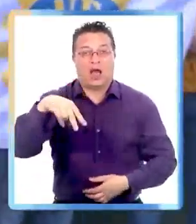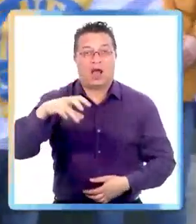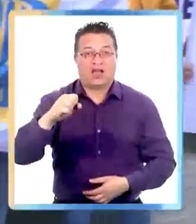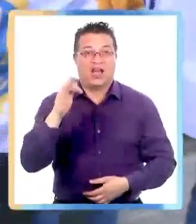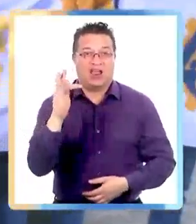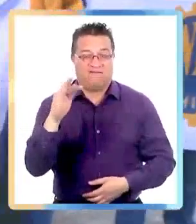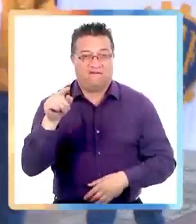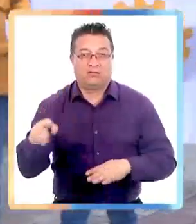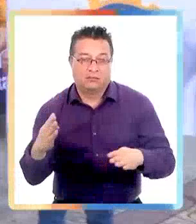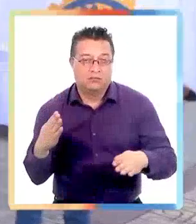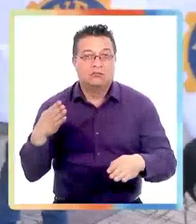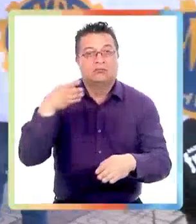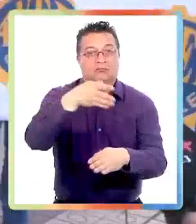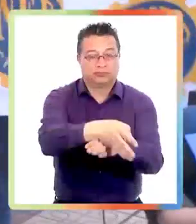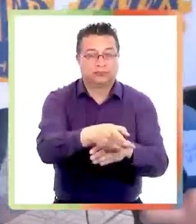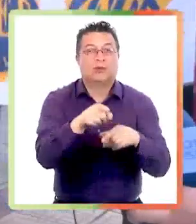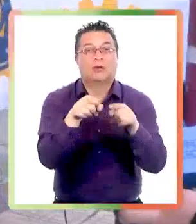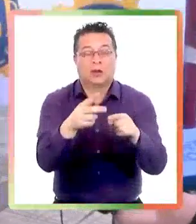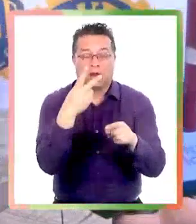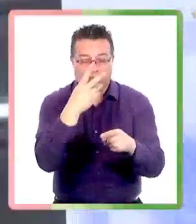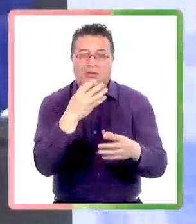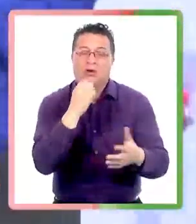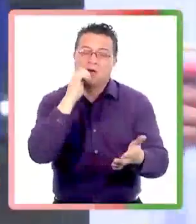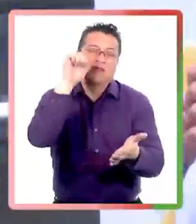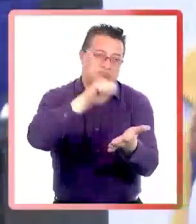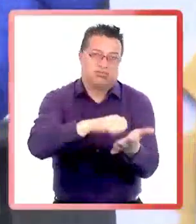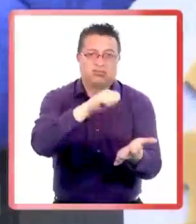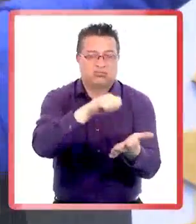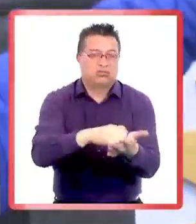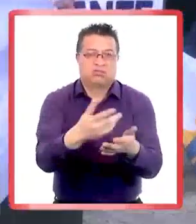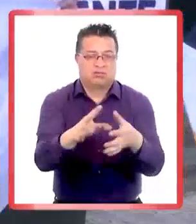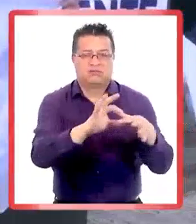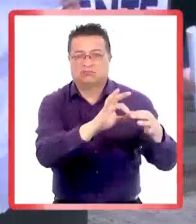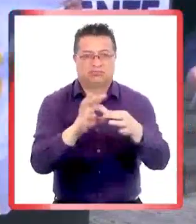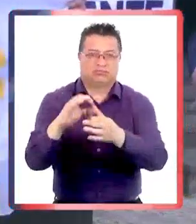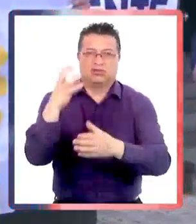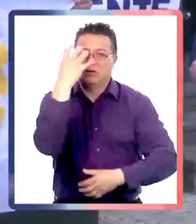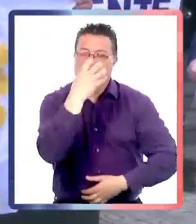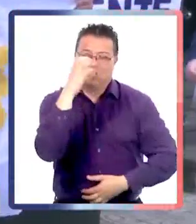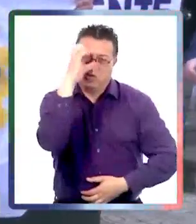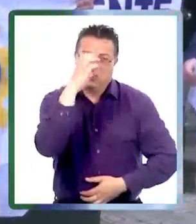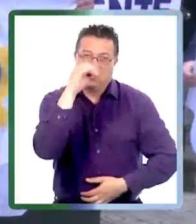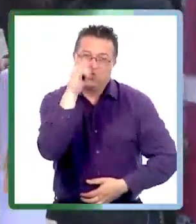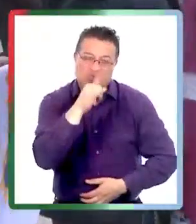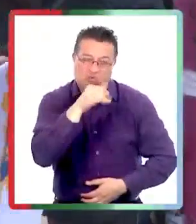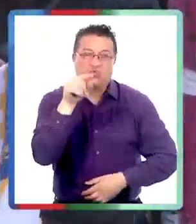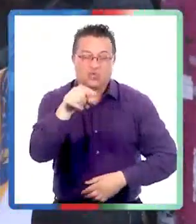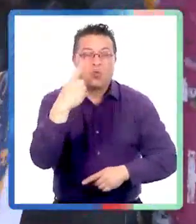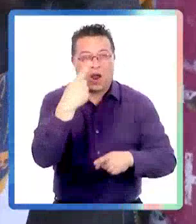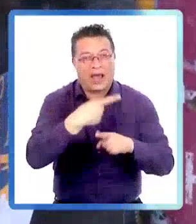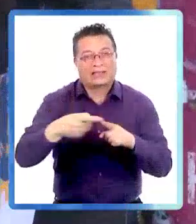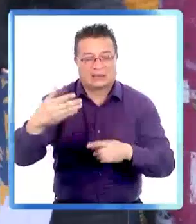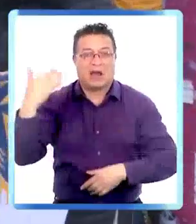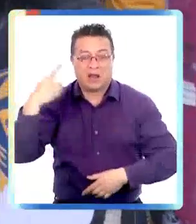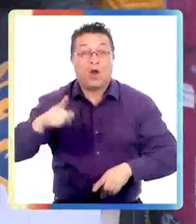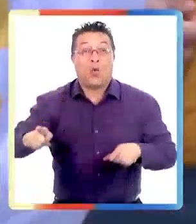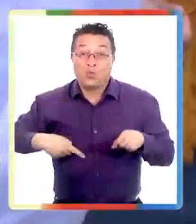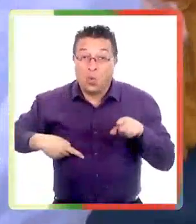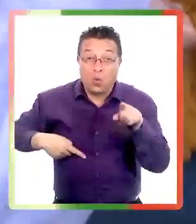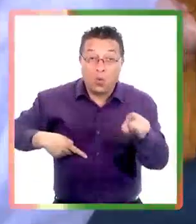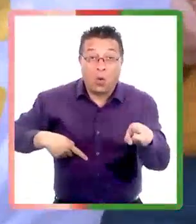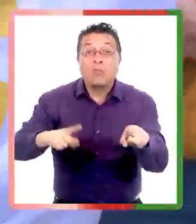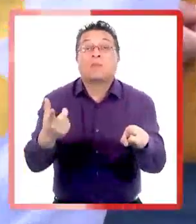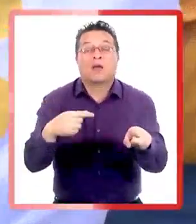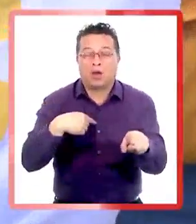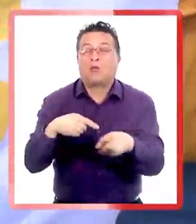Asociación Nacional de Empleados Fiscales, ANEF, con la idea de dar a conocer su molestia por los hechos de corrupción que se han dado a conocer en las últimas semanas, donde culpan